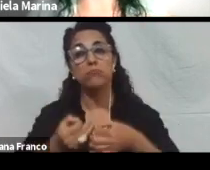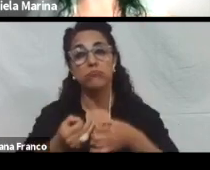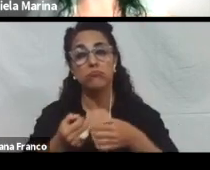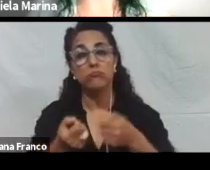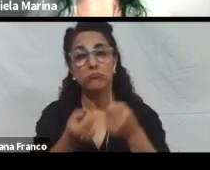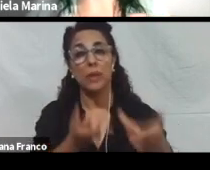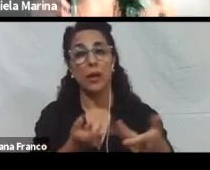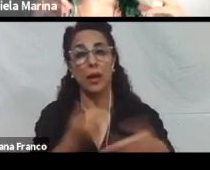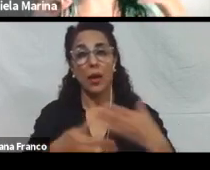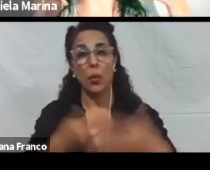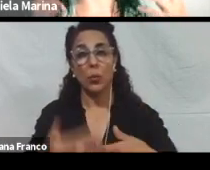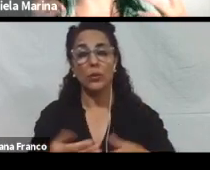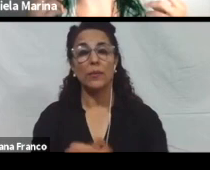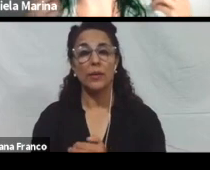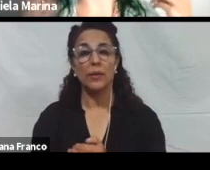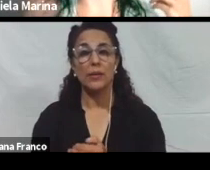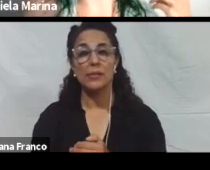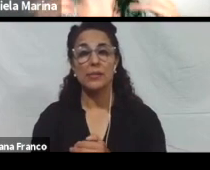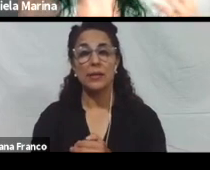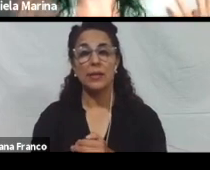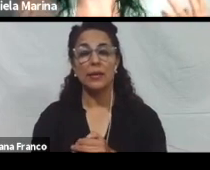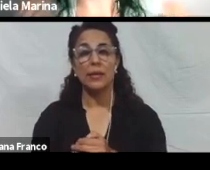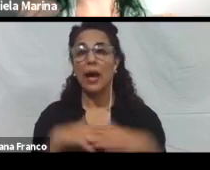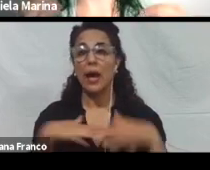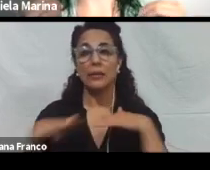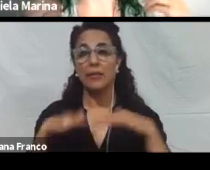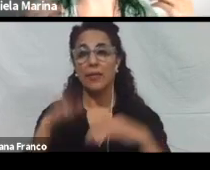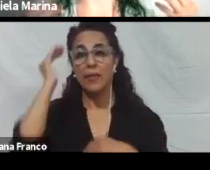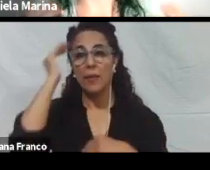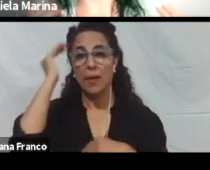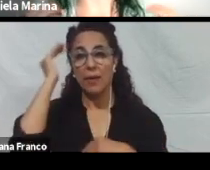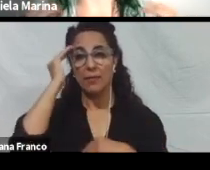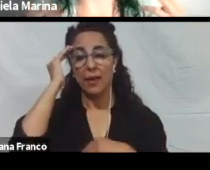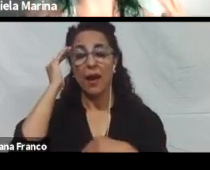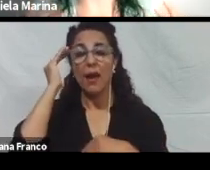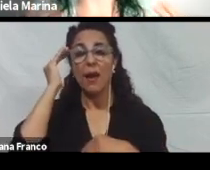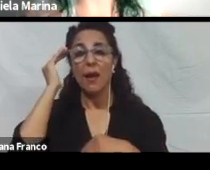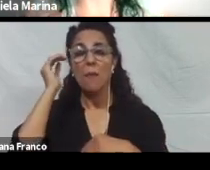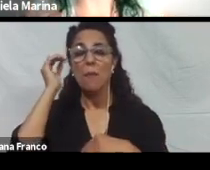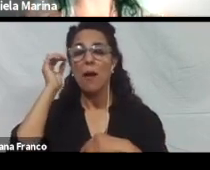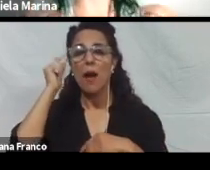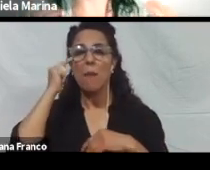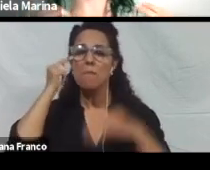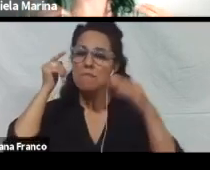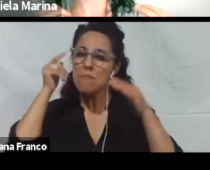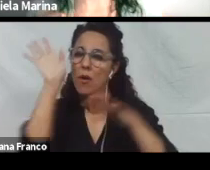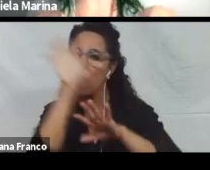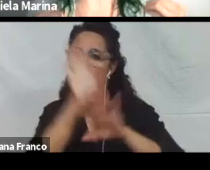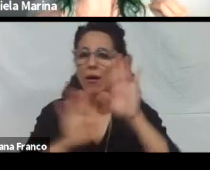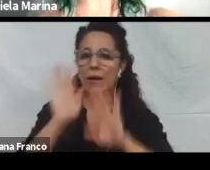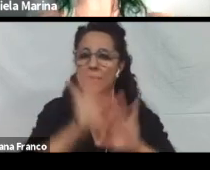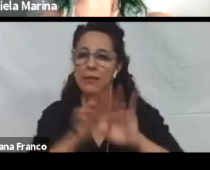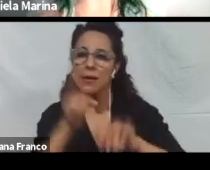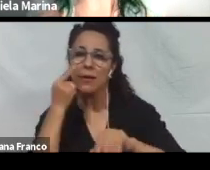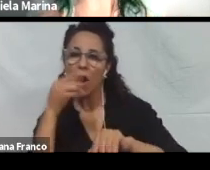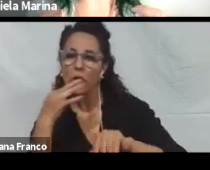son aquellas actividades mentales que tenemos las personas para planificar, organizar, revisar y